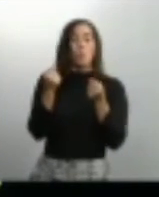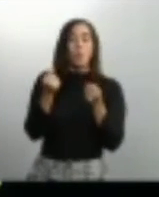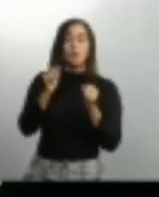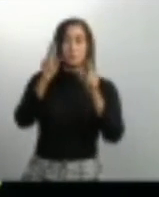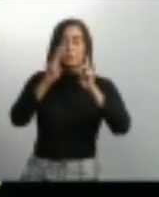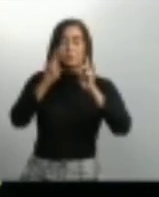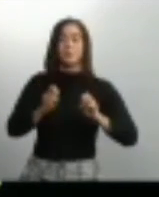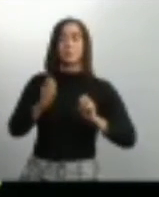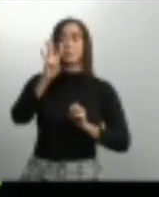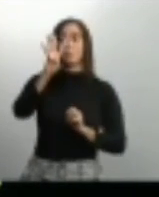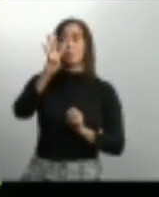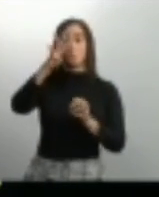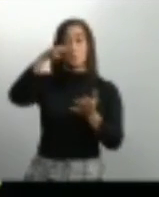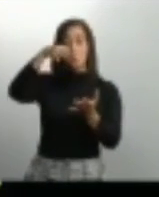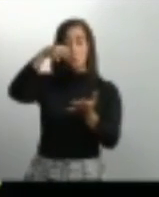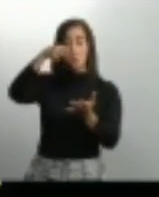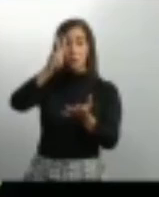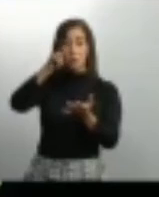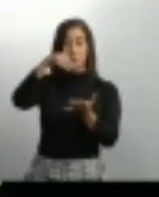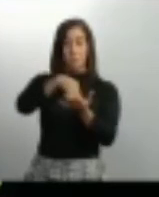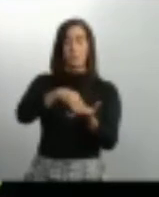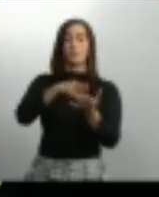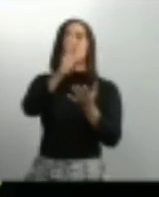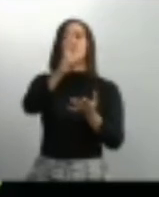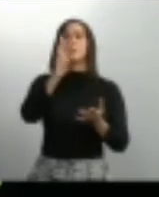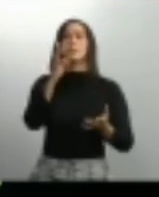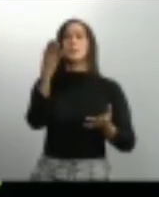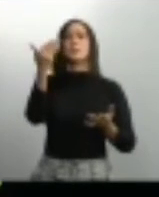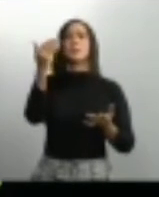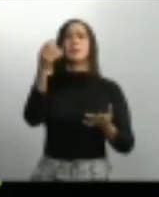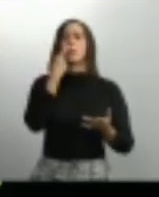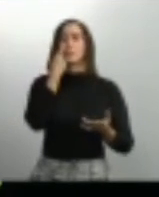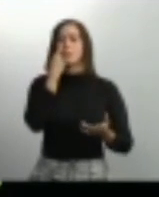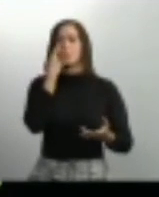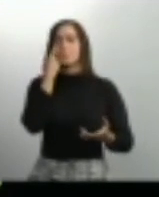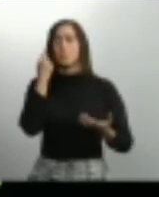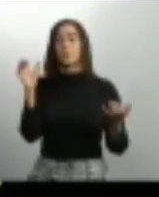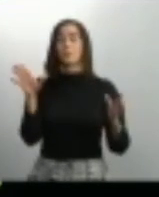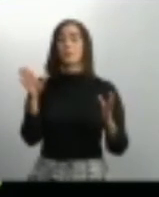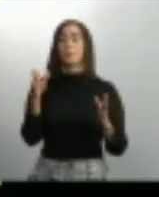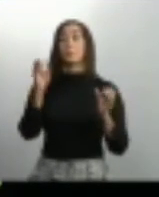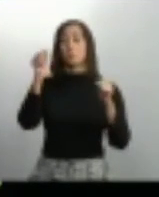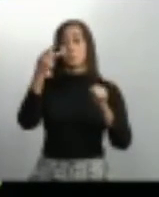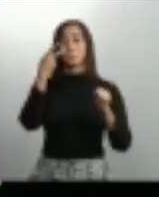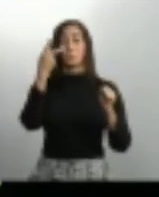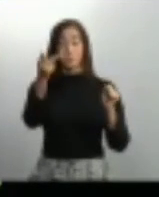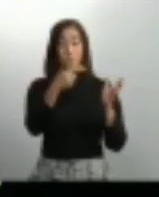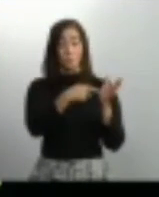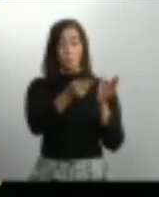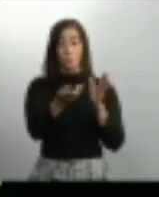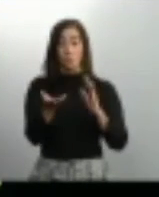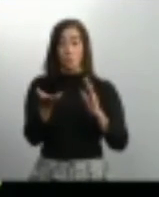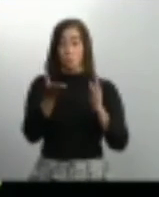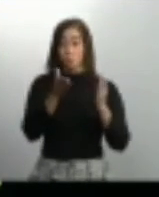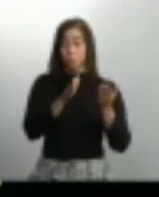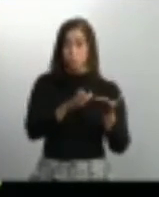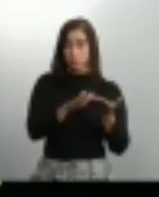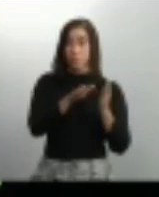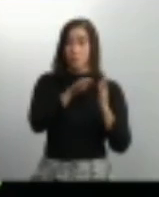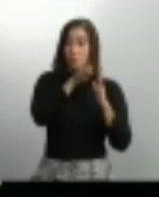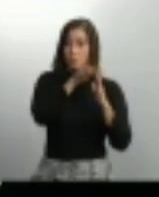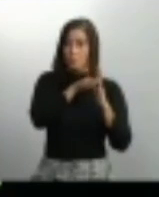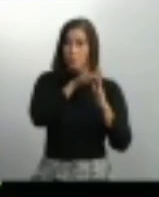42.615. Ahí pueden ver ustedes la tasa de letalidad y su evolución